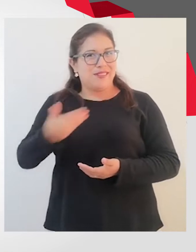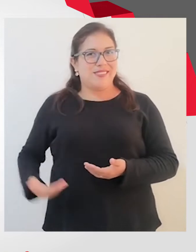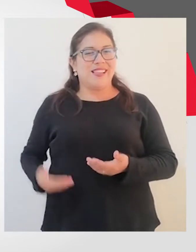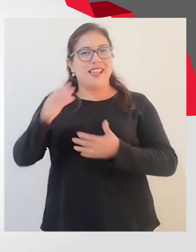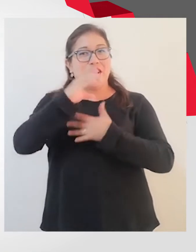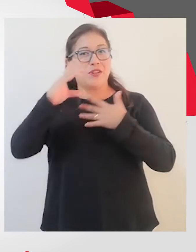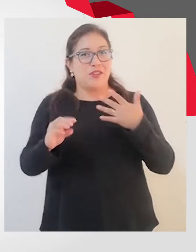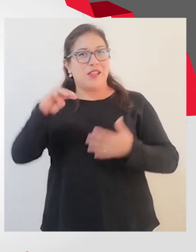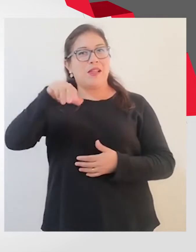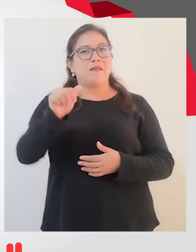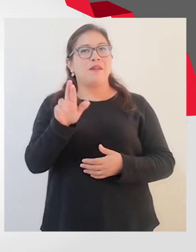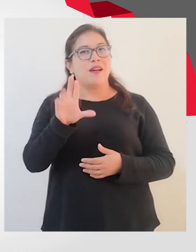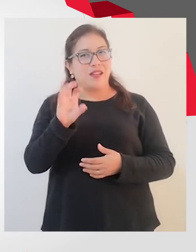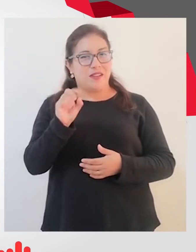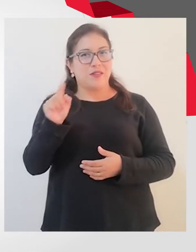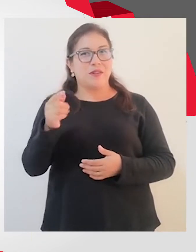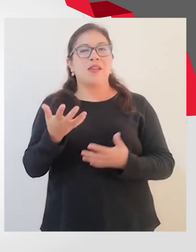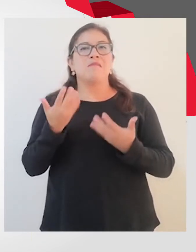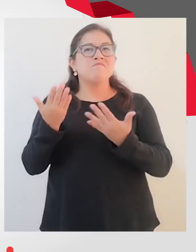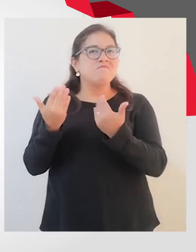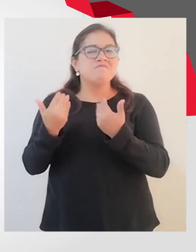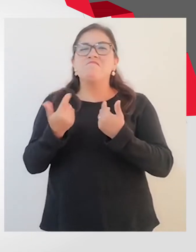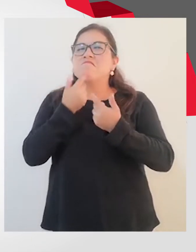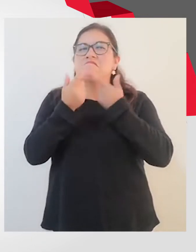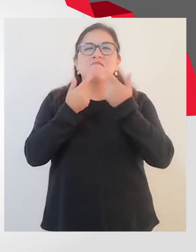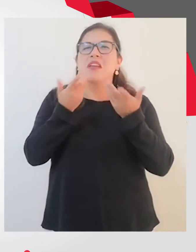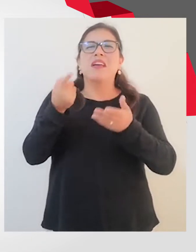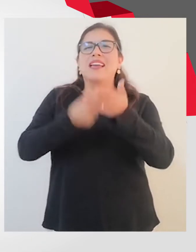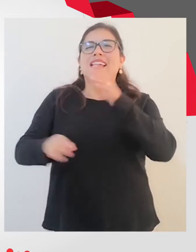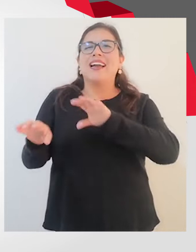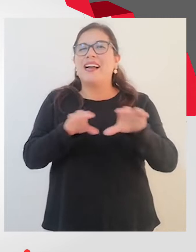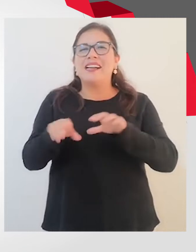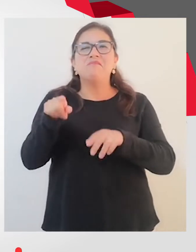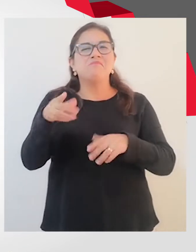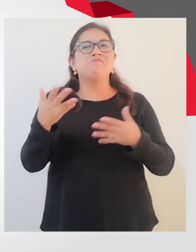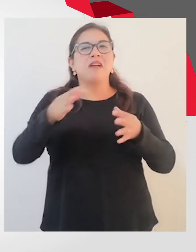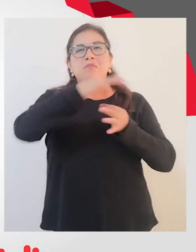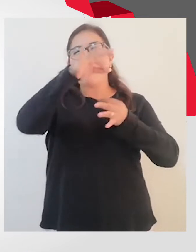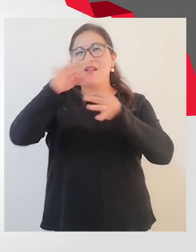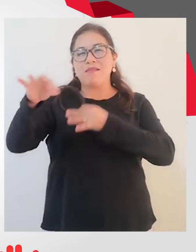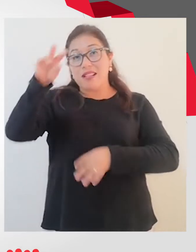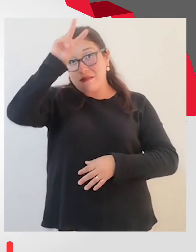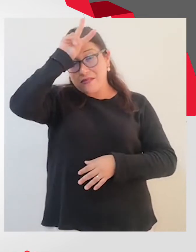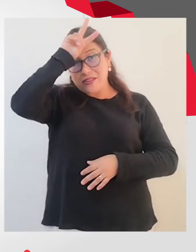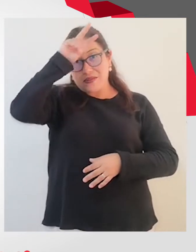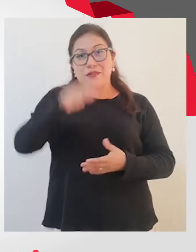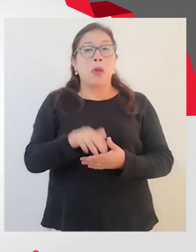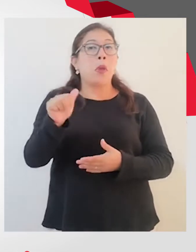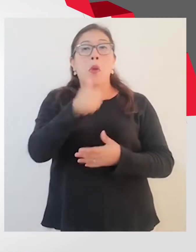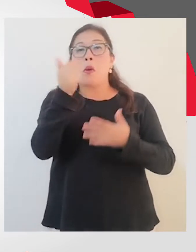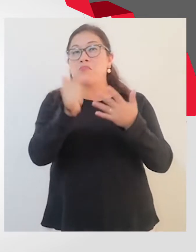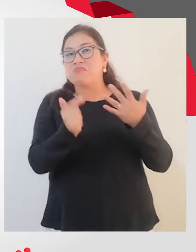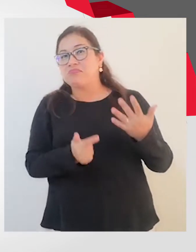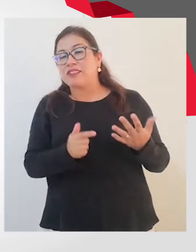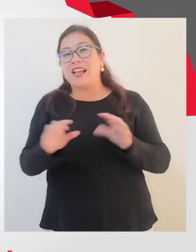Conadis, Marco Antonio Gamarra, la barrera, para comentarnos sobre las actividades que venimos realizando en provincias, así como otras